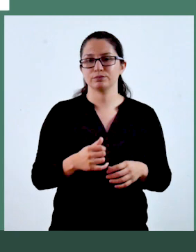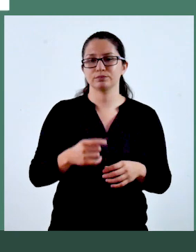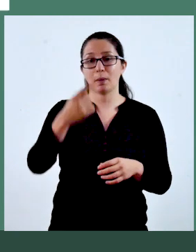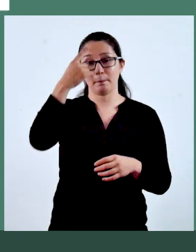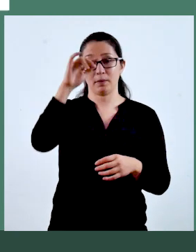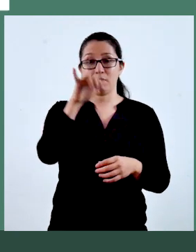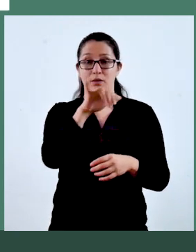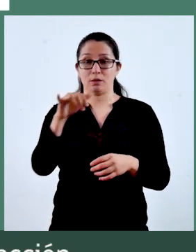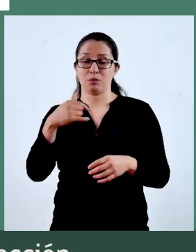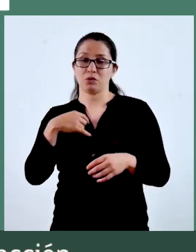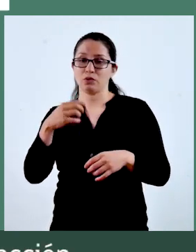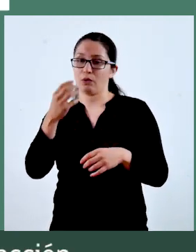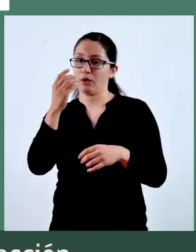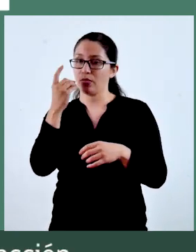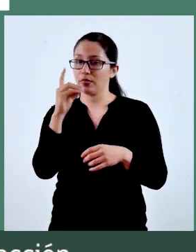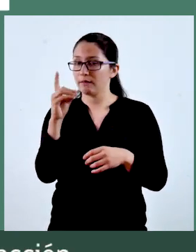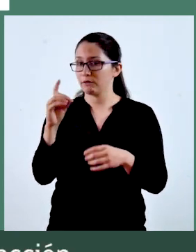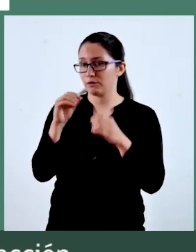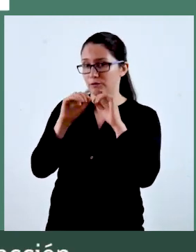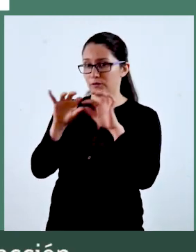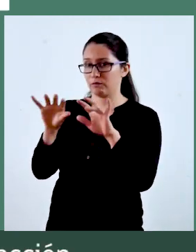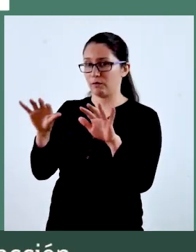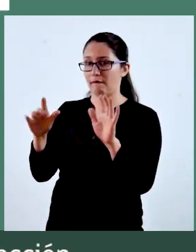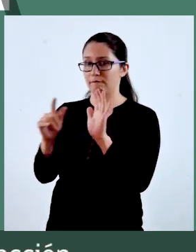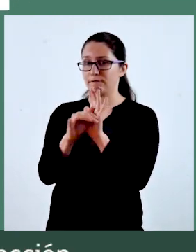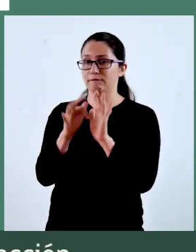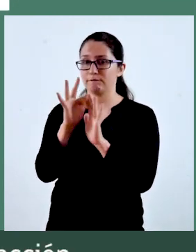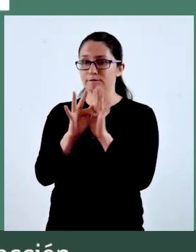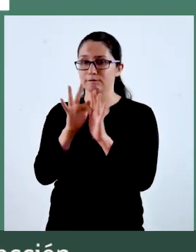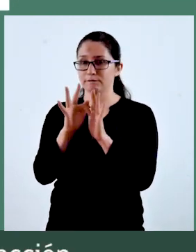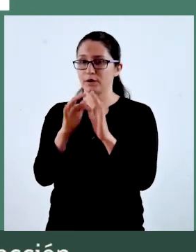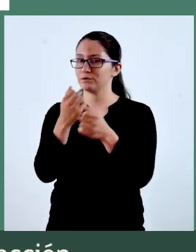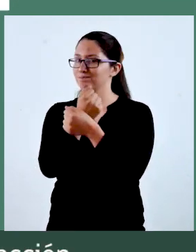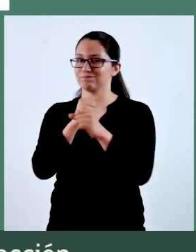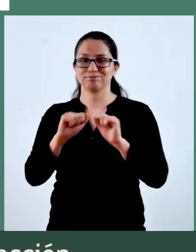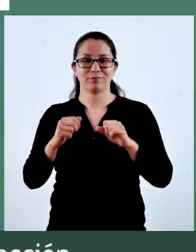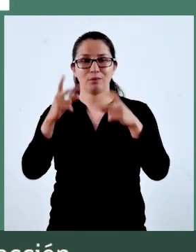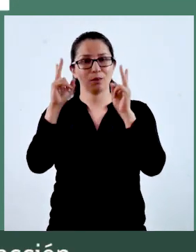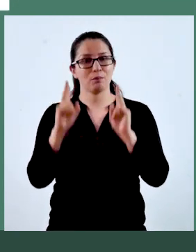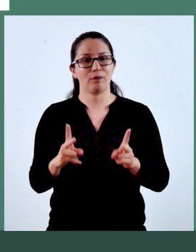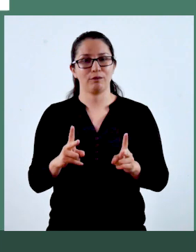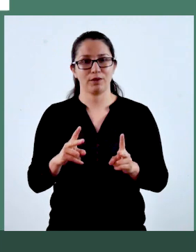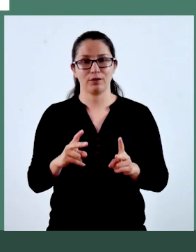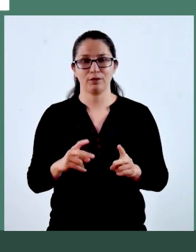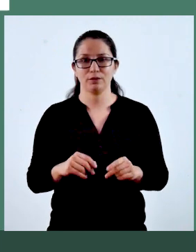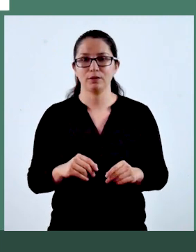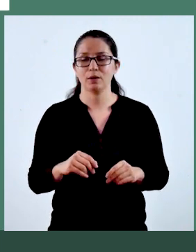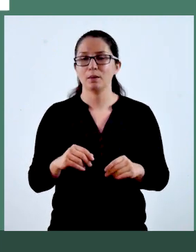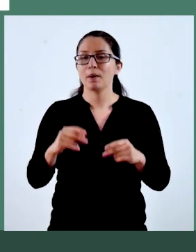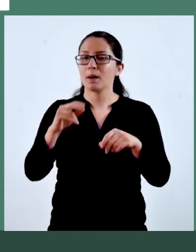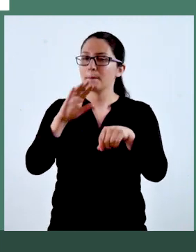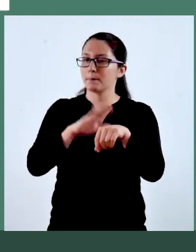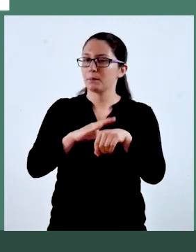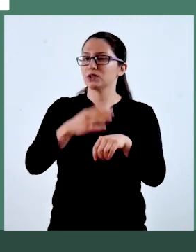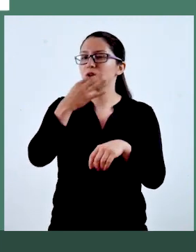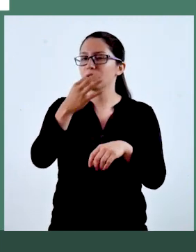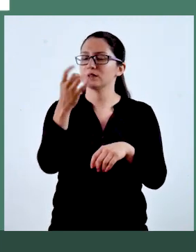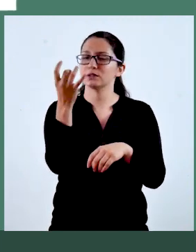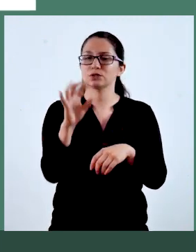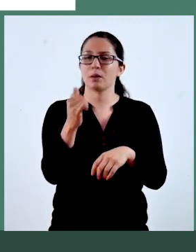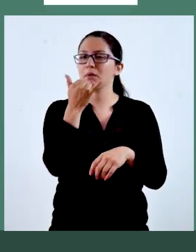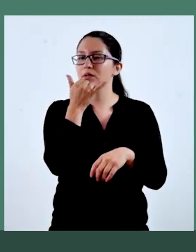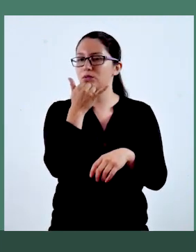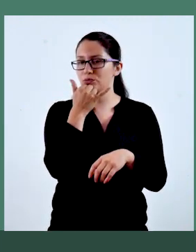video en YouTube, pero si luego lo difundes por Facebook, estarás cometiendo una infracción, puesto que ese uso no está